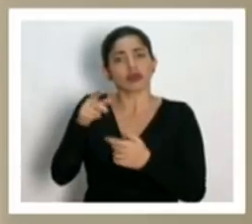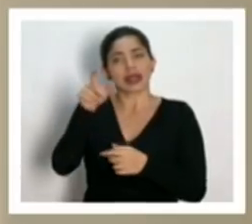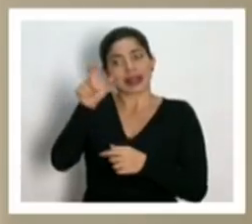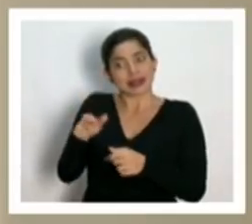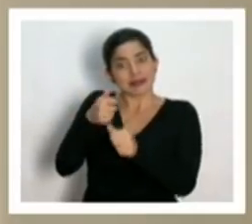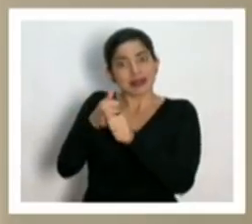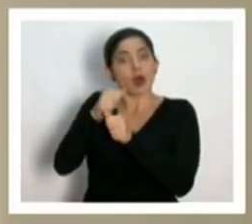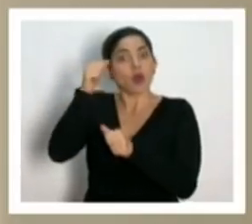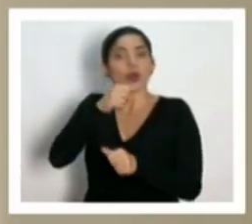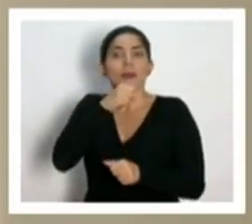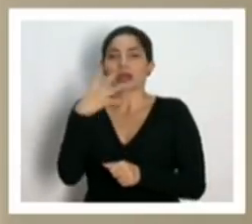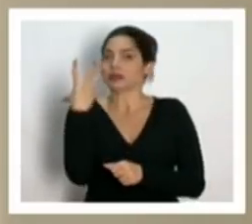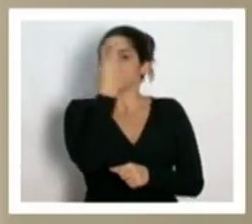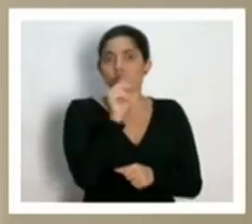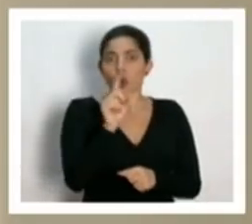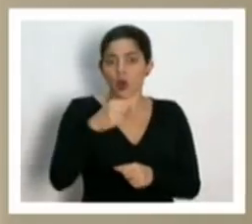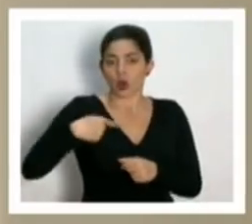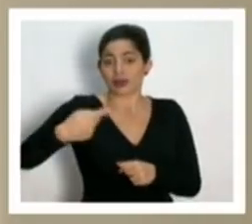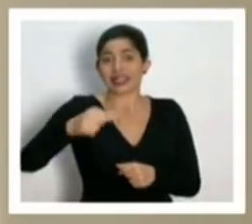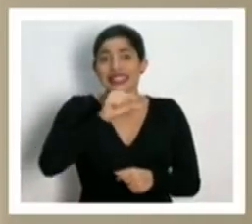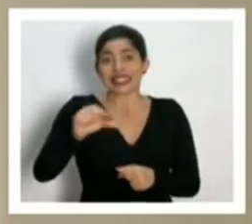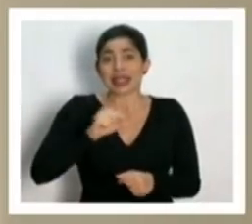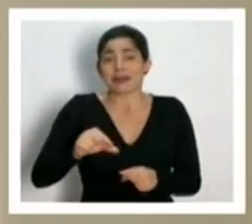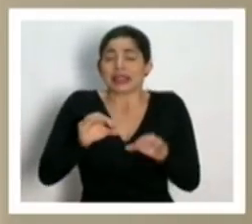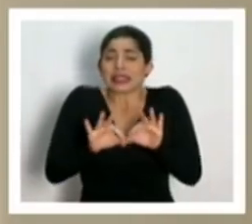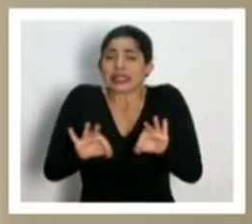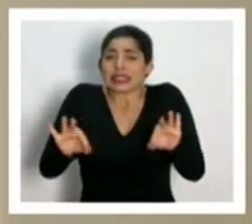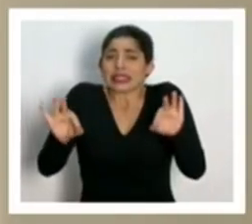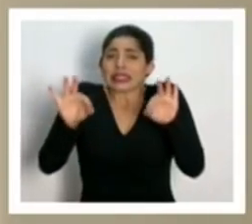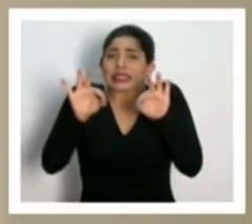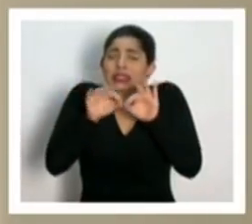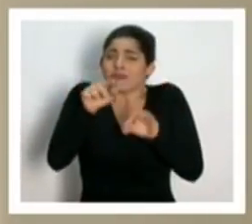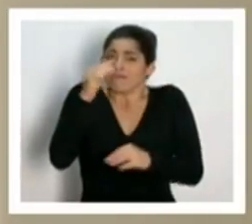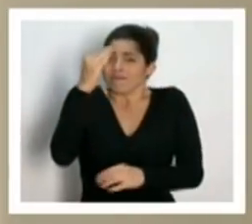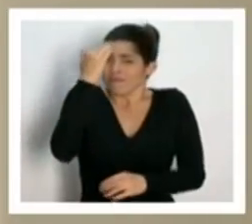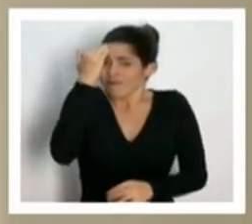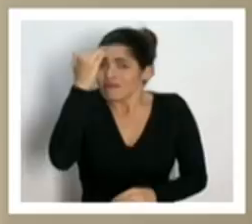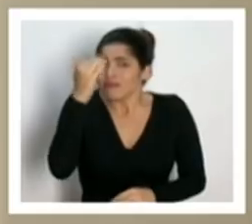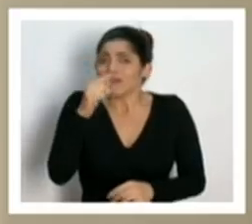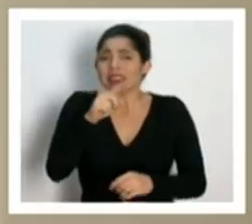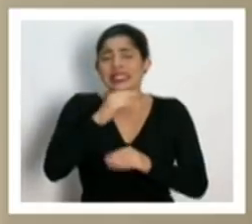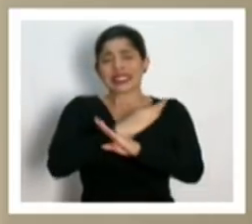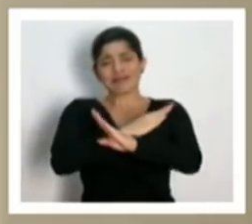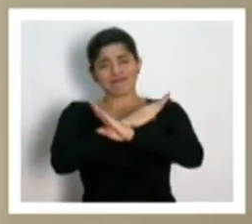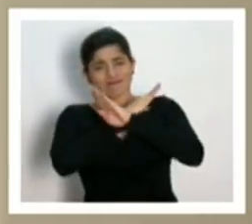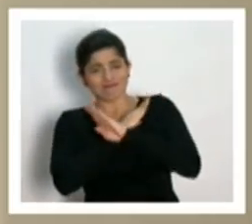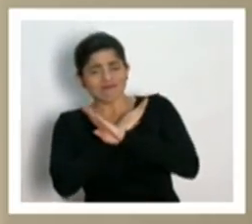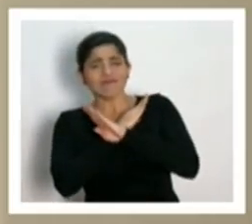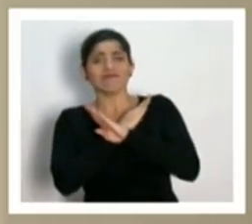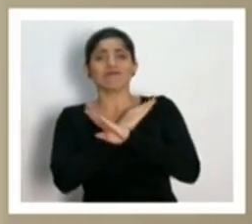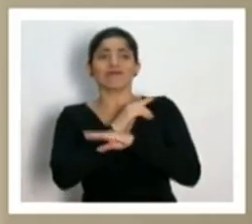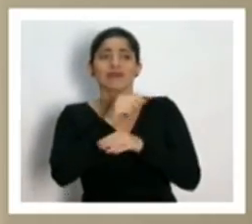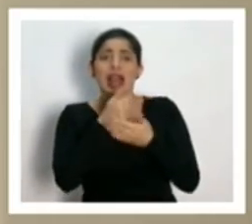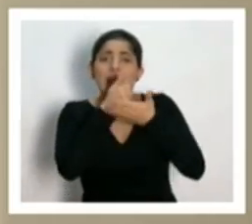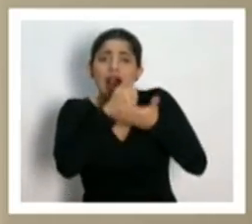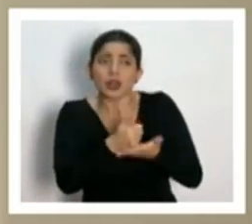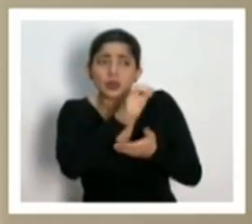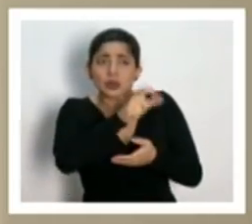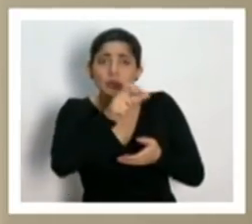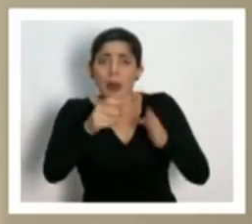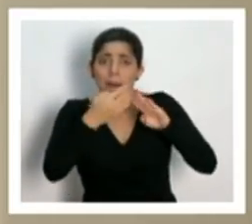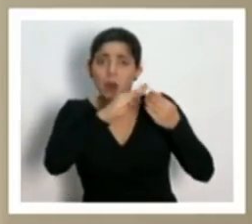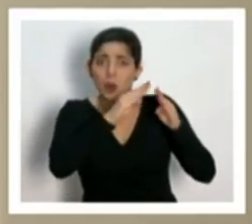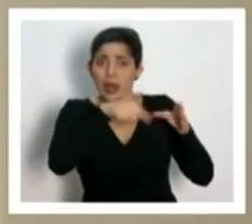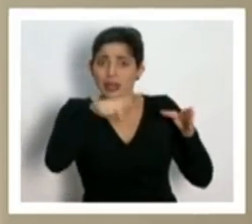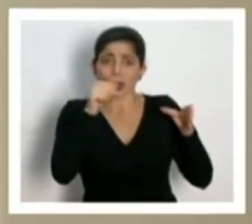semanas que vienen. Es muy, muy importante que hagamos esa conciencia, hagamos un escudo en esa población. Ya